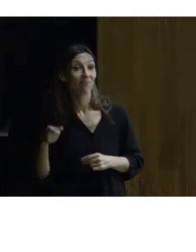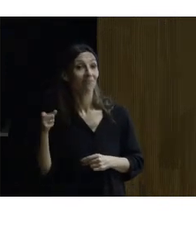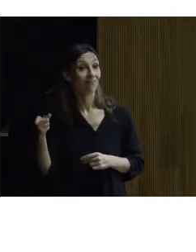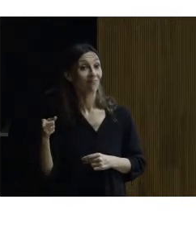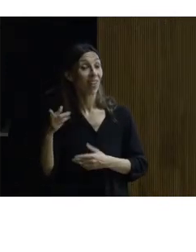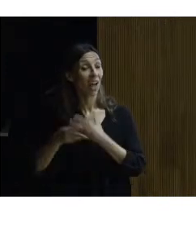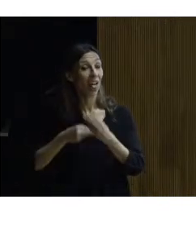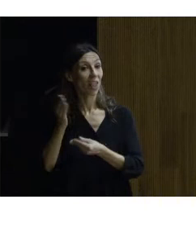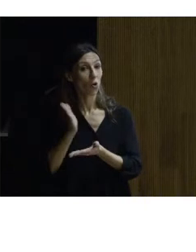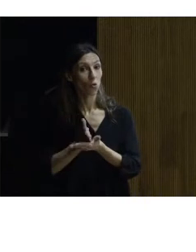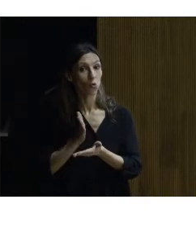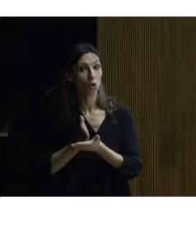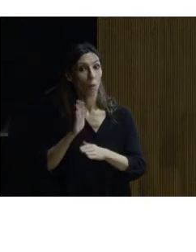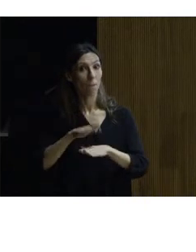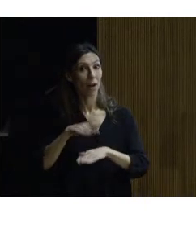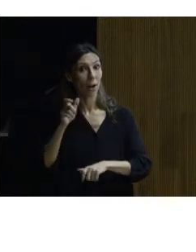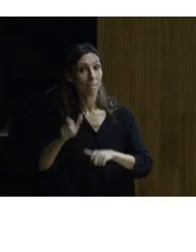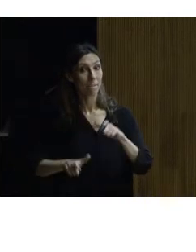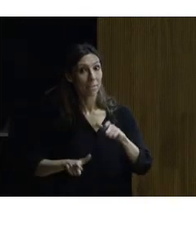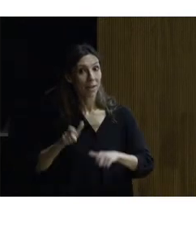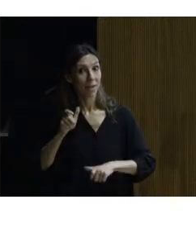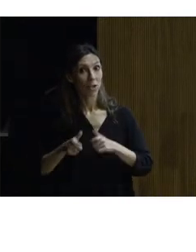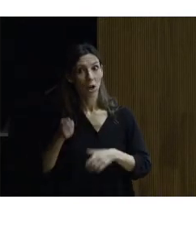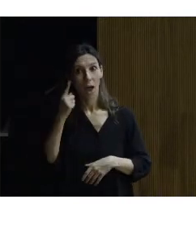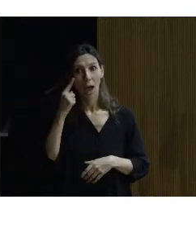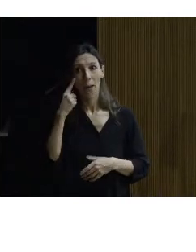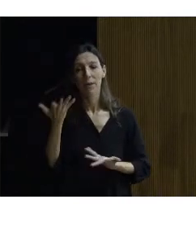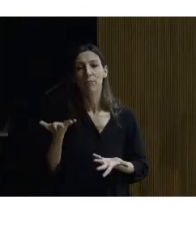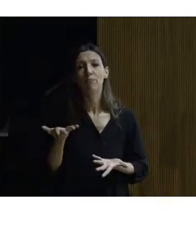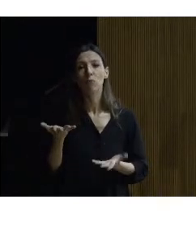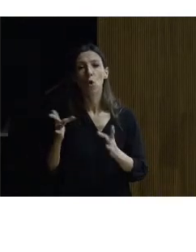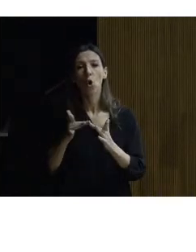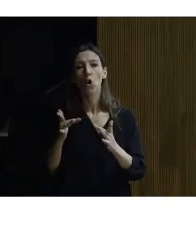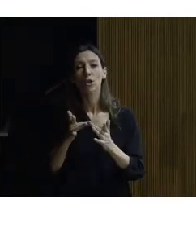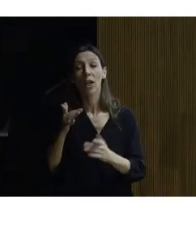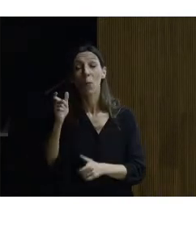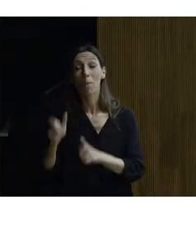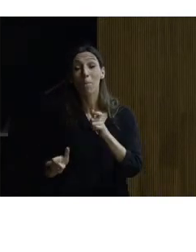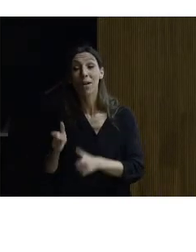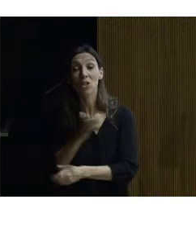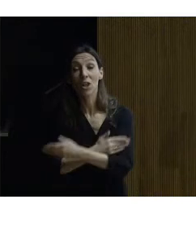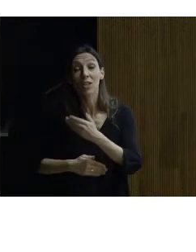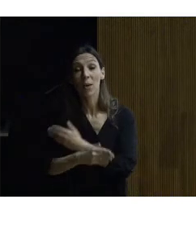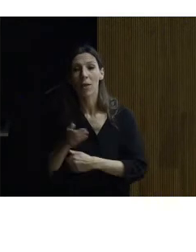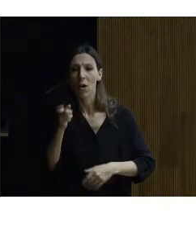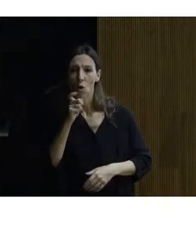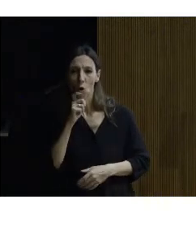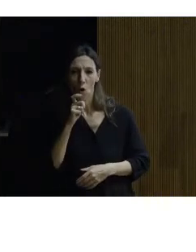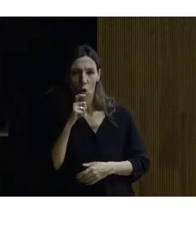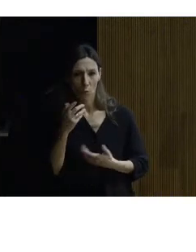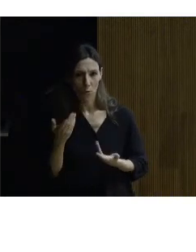para las personas los guías que hay de trato a la persona con discapacidad también ha dicho Nieves el tema de la gestión me ha parecido